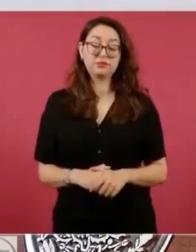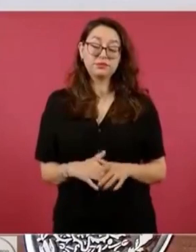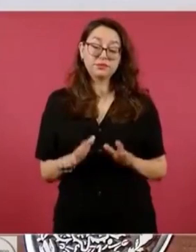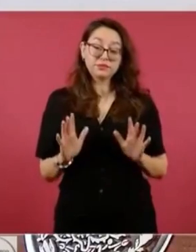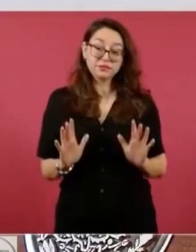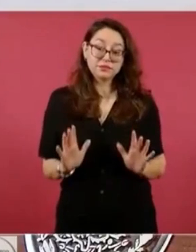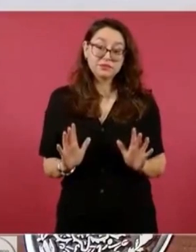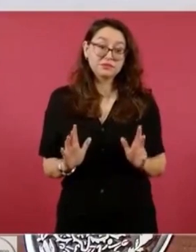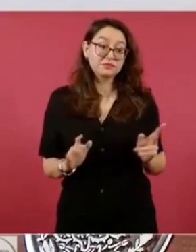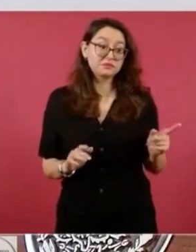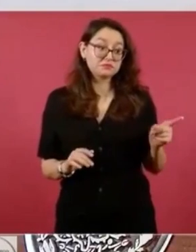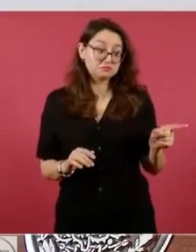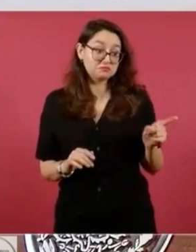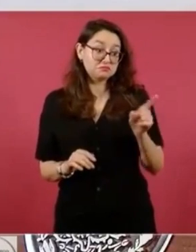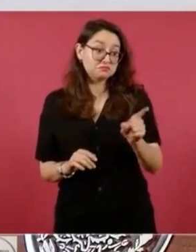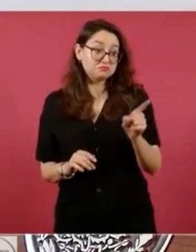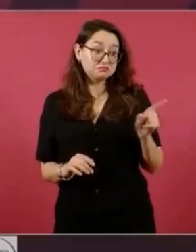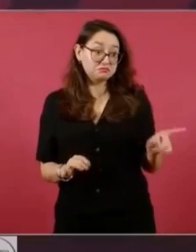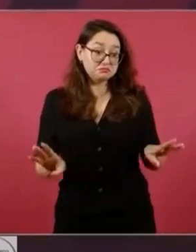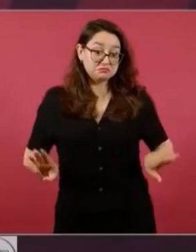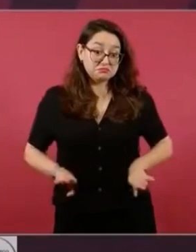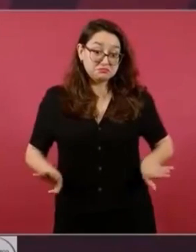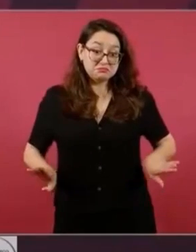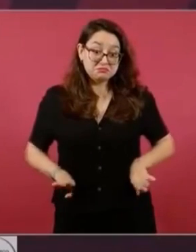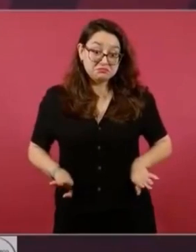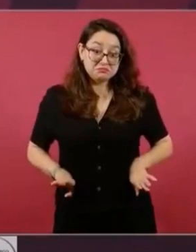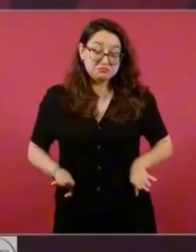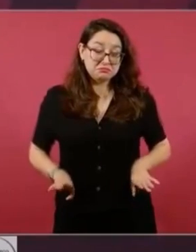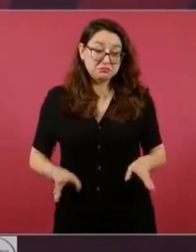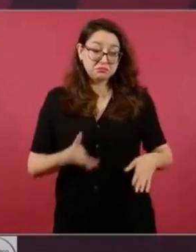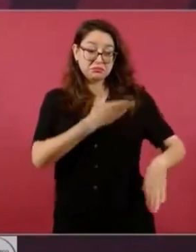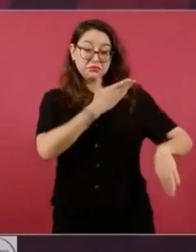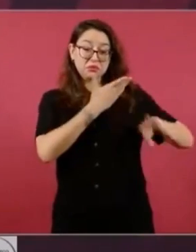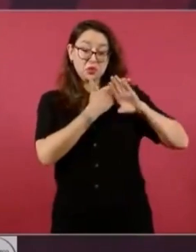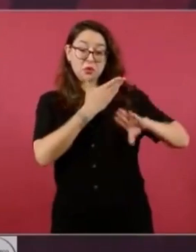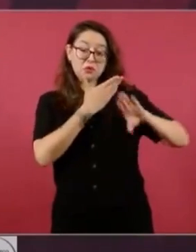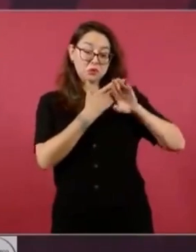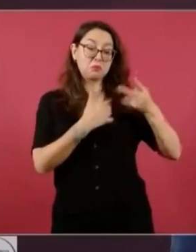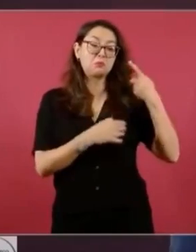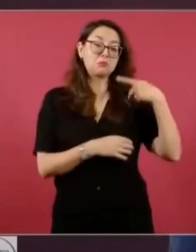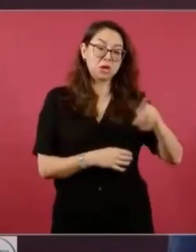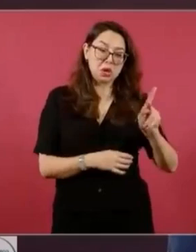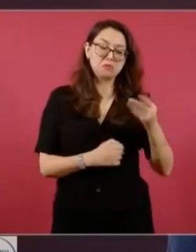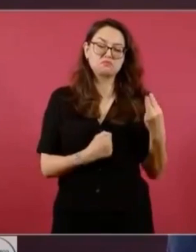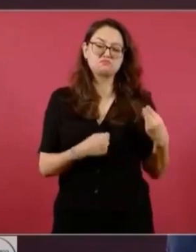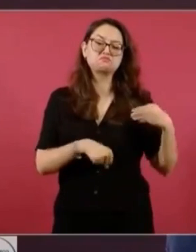Se han portado muy bien nuestros opositores.